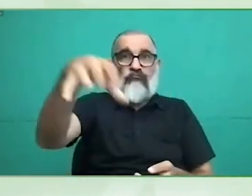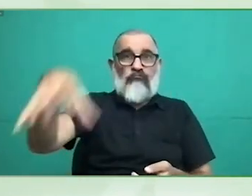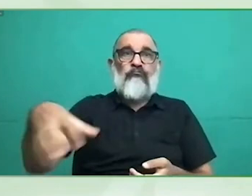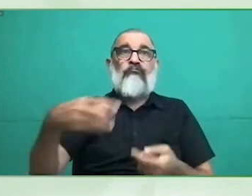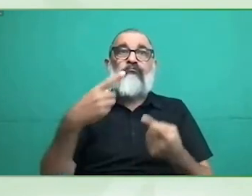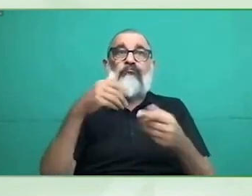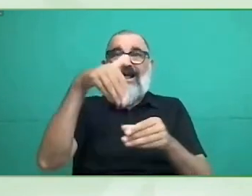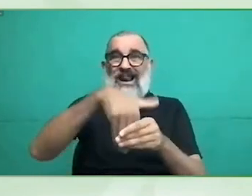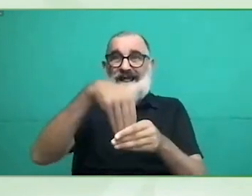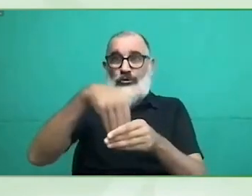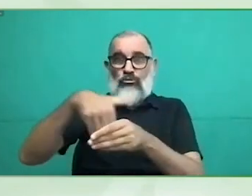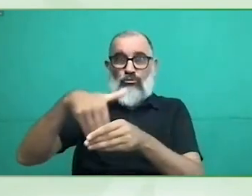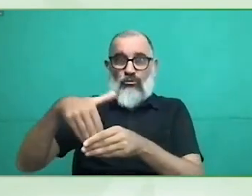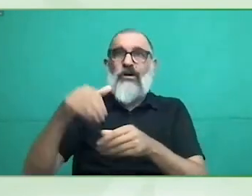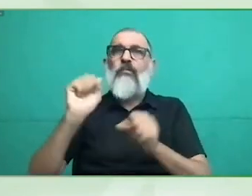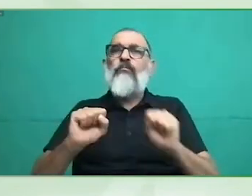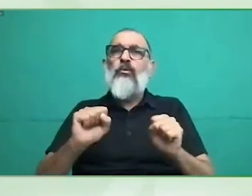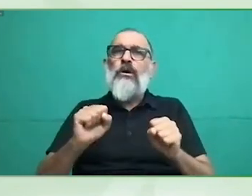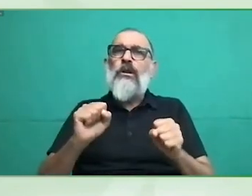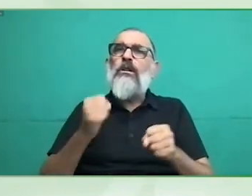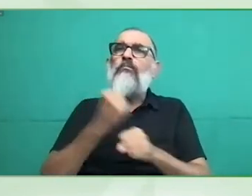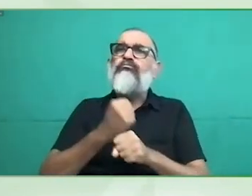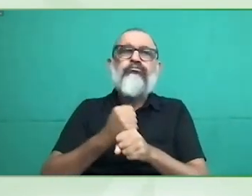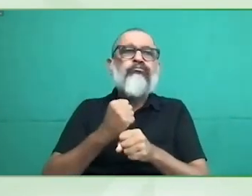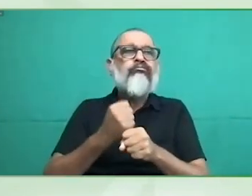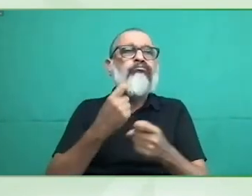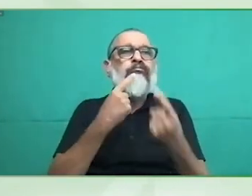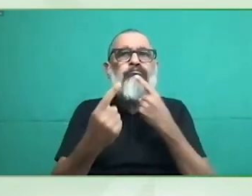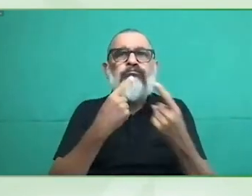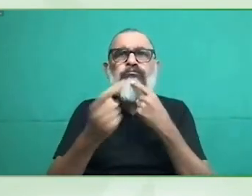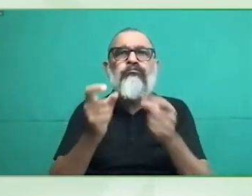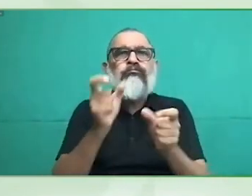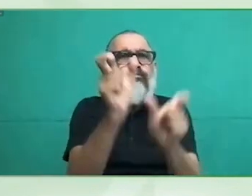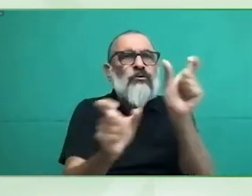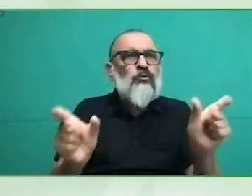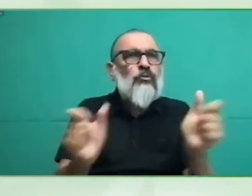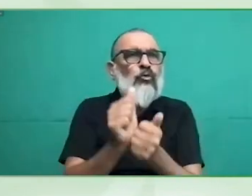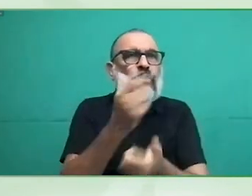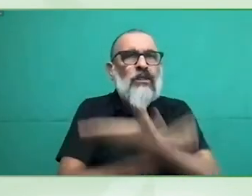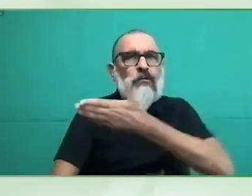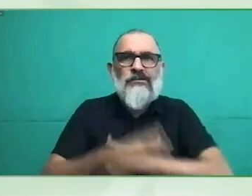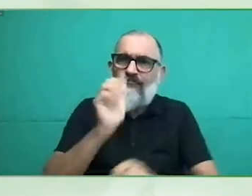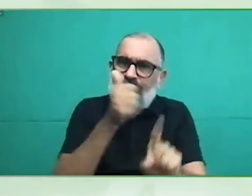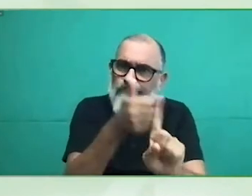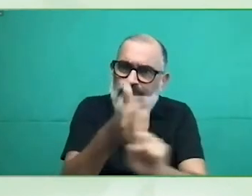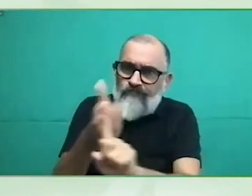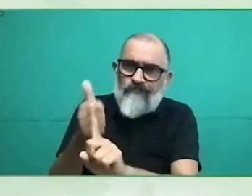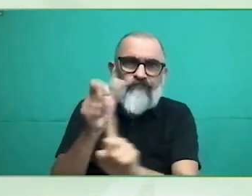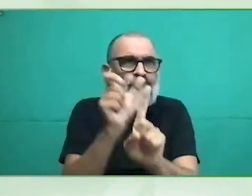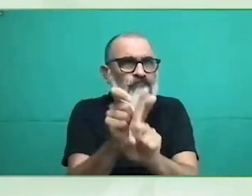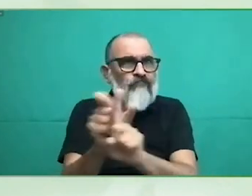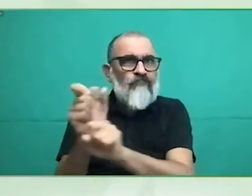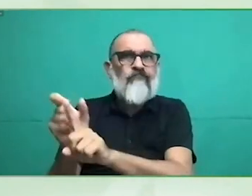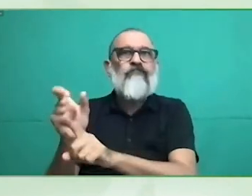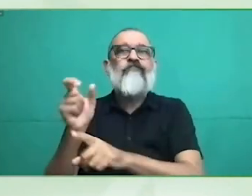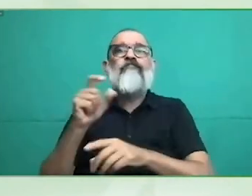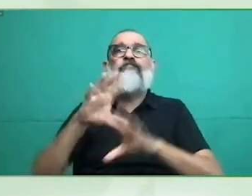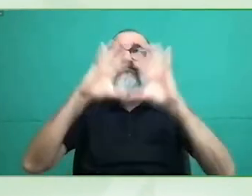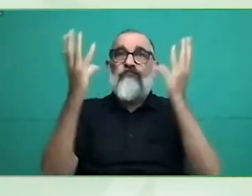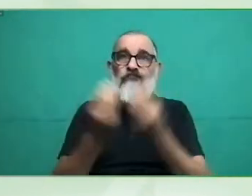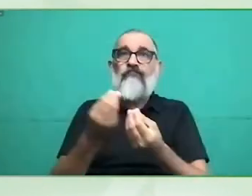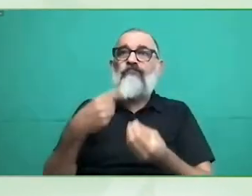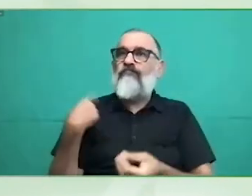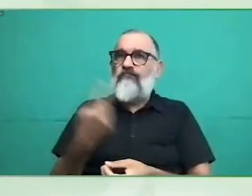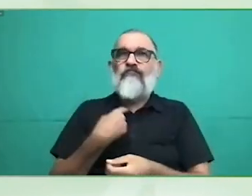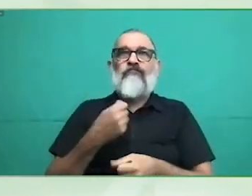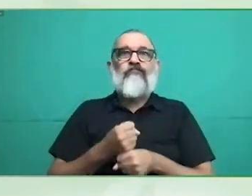conocer y saber sobre discapacidad por último en cuanto a esta fase digamos previa